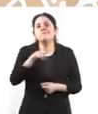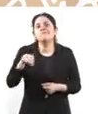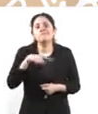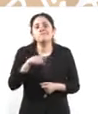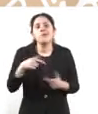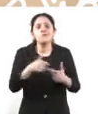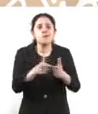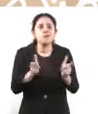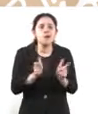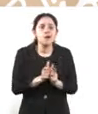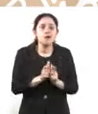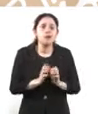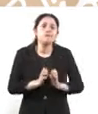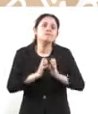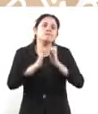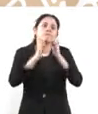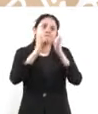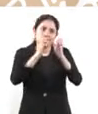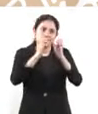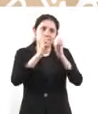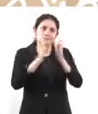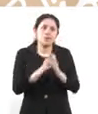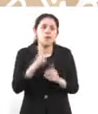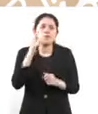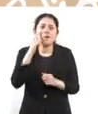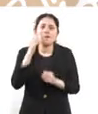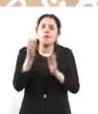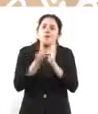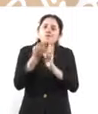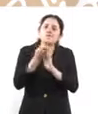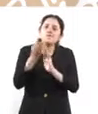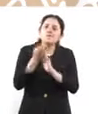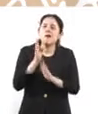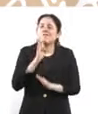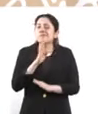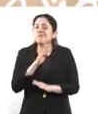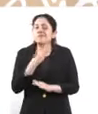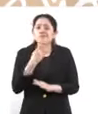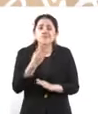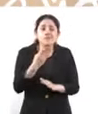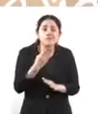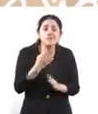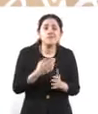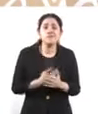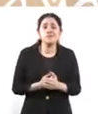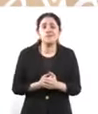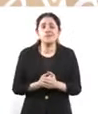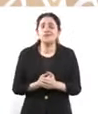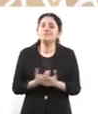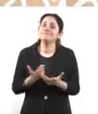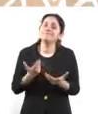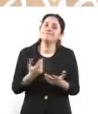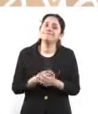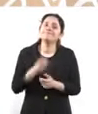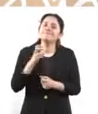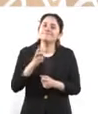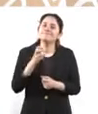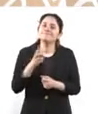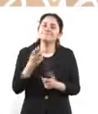revisar el edificio, si está construido en buen estado. Es un tema, pues,